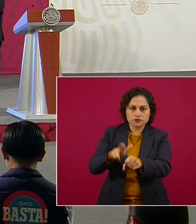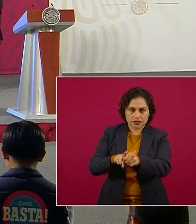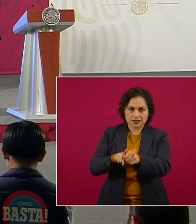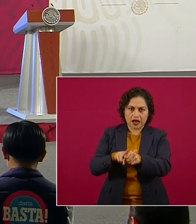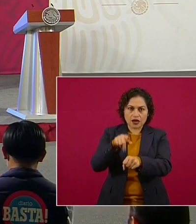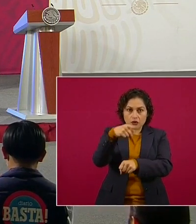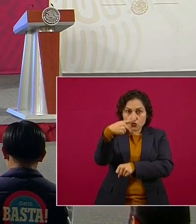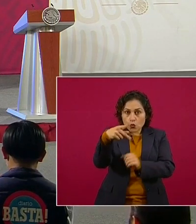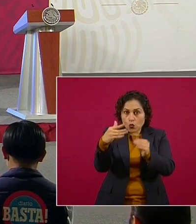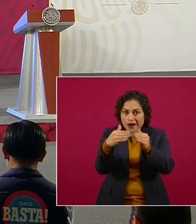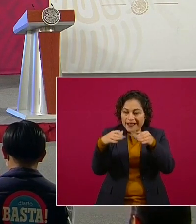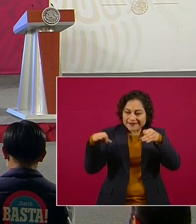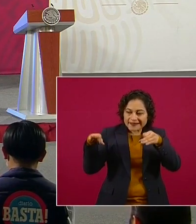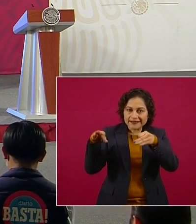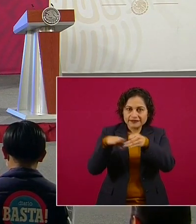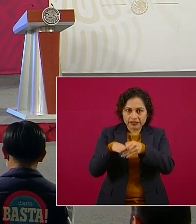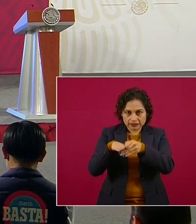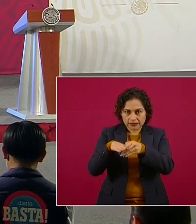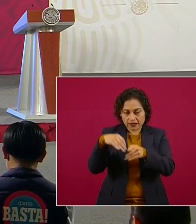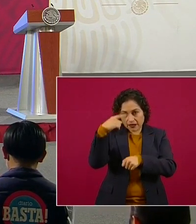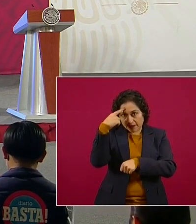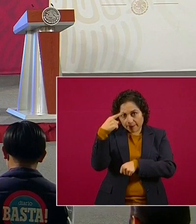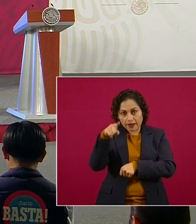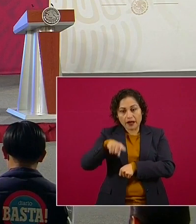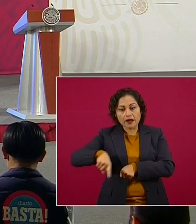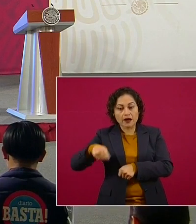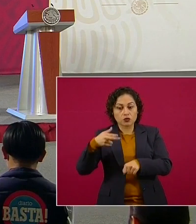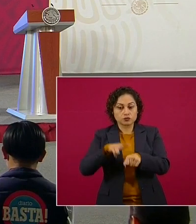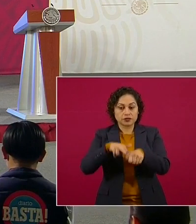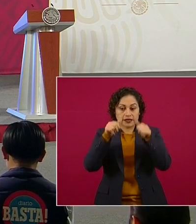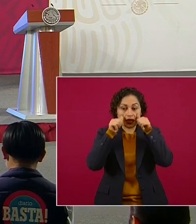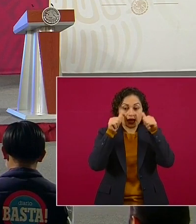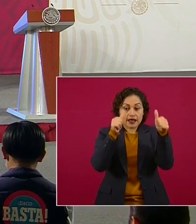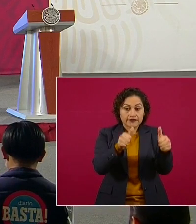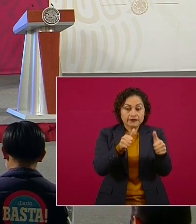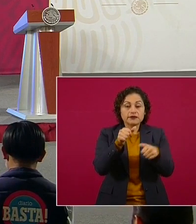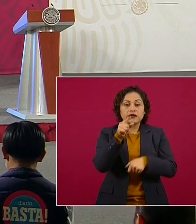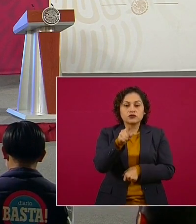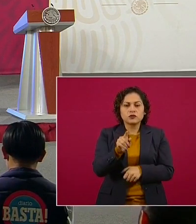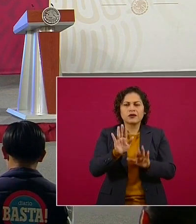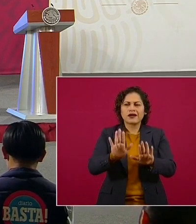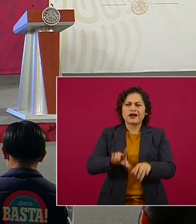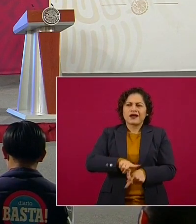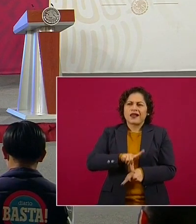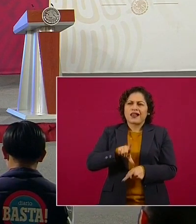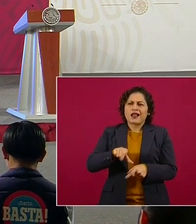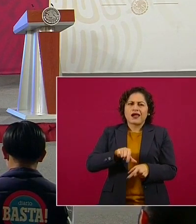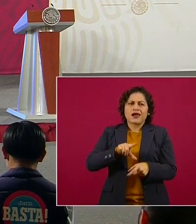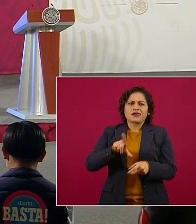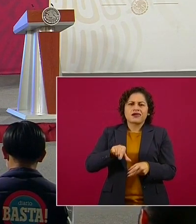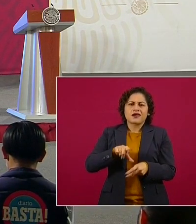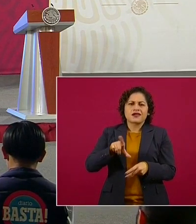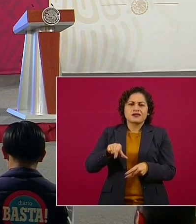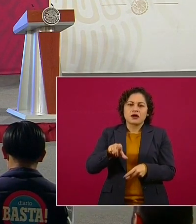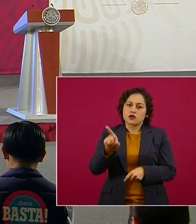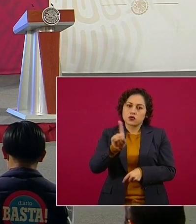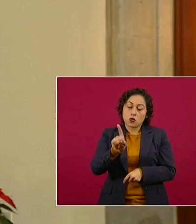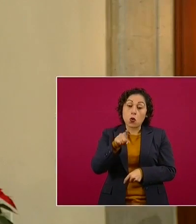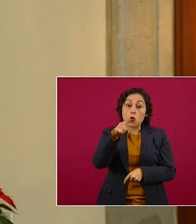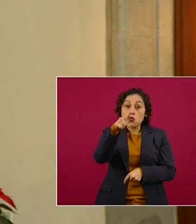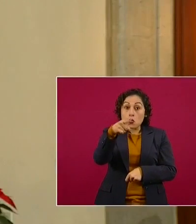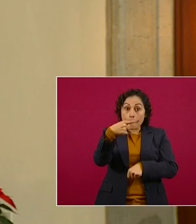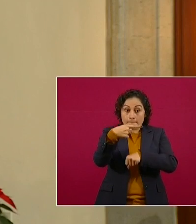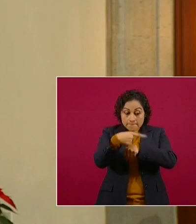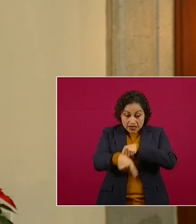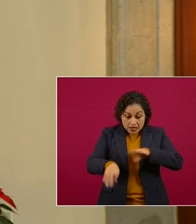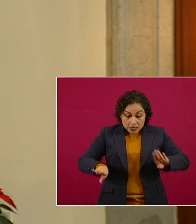atenderte. No te esperes, sobre todo si padeces de enfermedades crónicas como